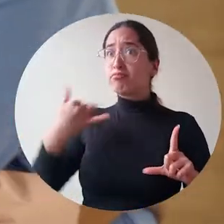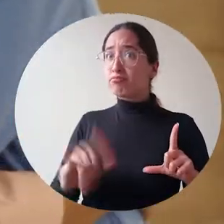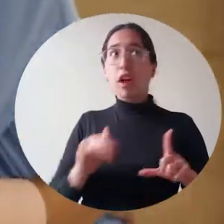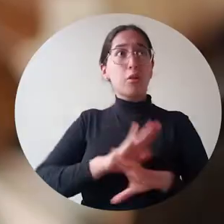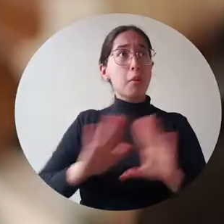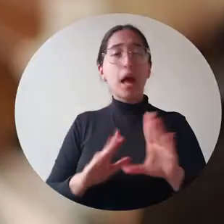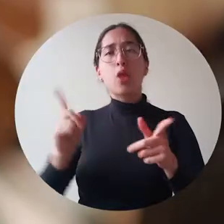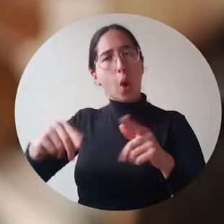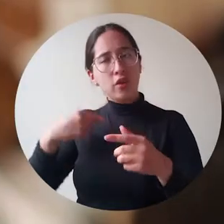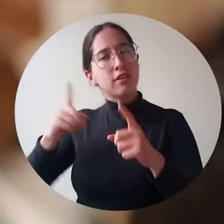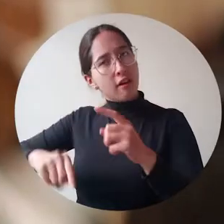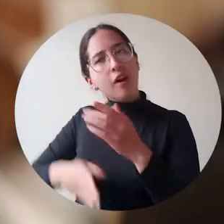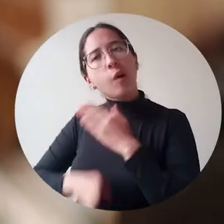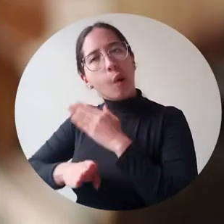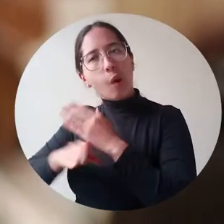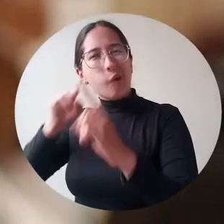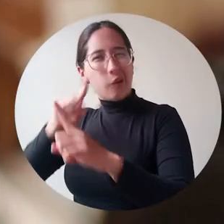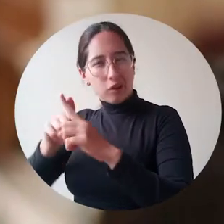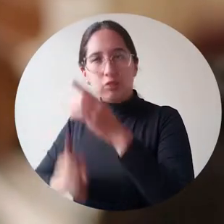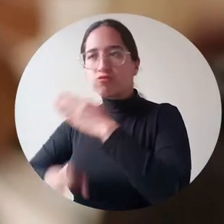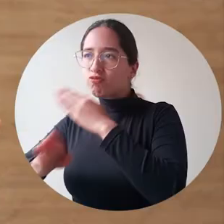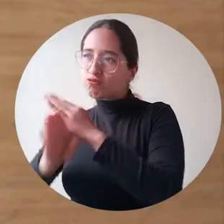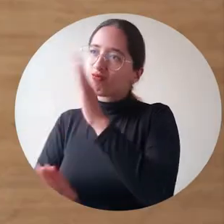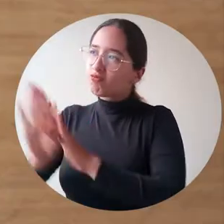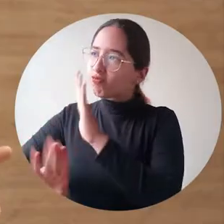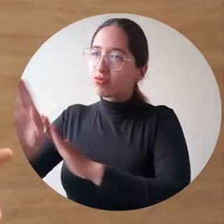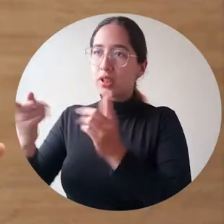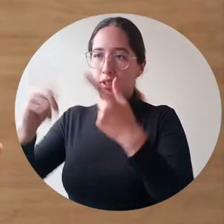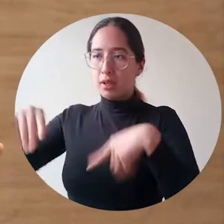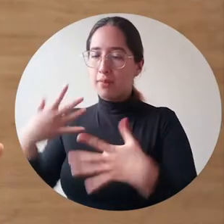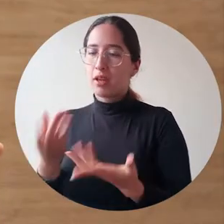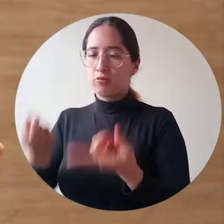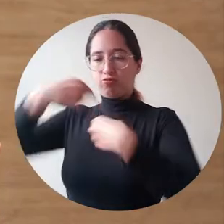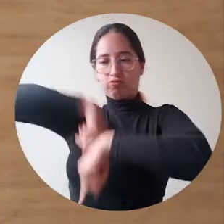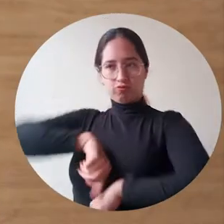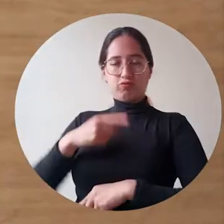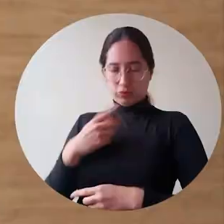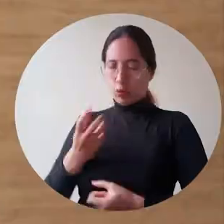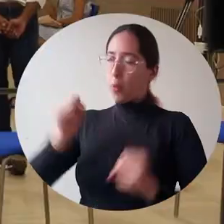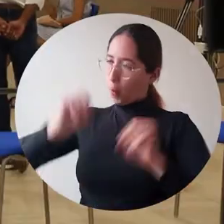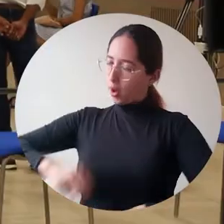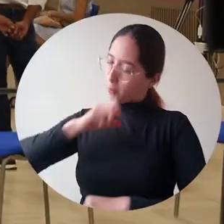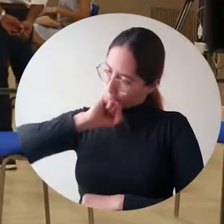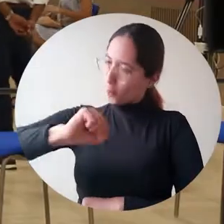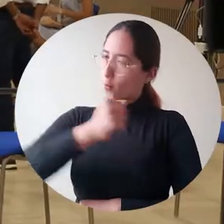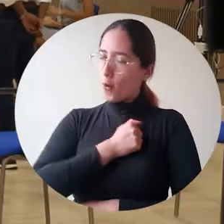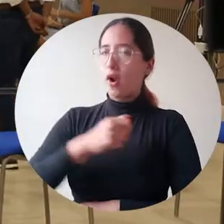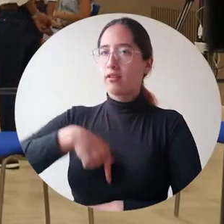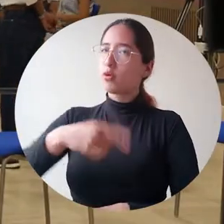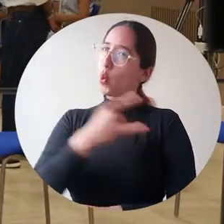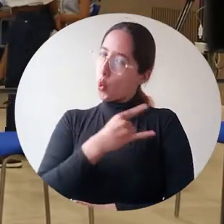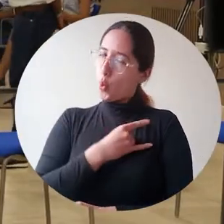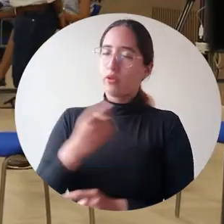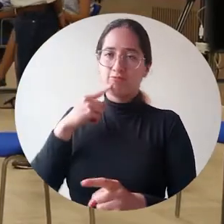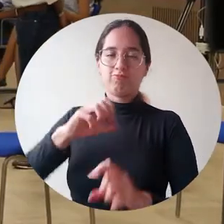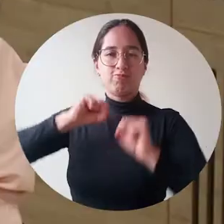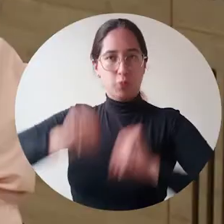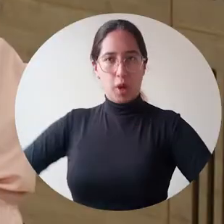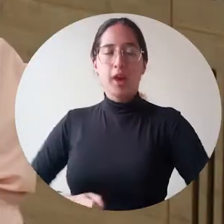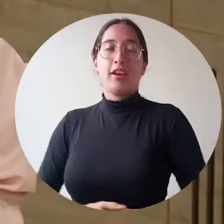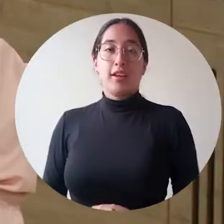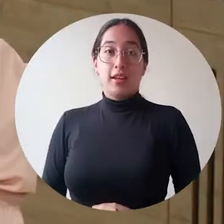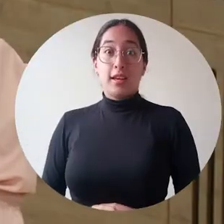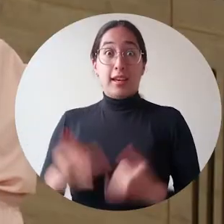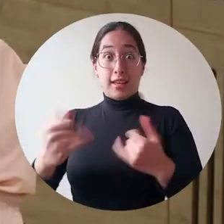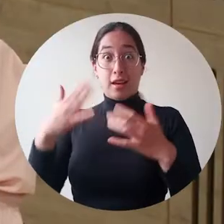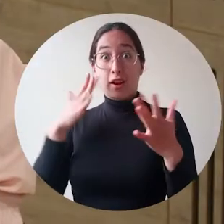pero que es algo que es difícil que quien viene de fuera a veces adquiera, es el sentido de pertenencia del concurso con la institución. De acuerdo a las prioridades estratégicas del